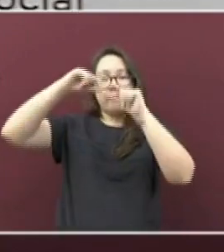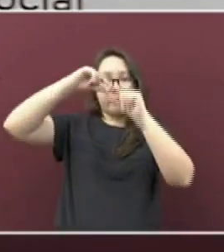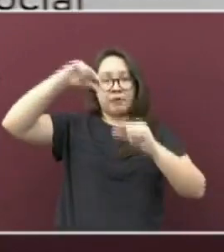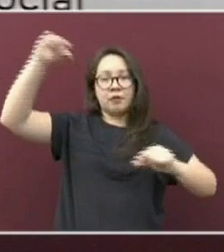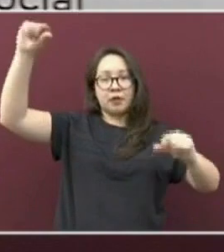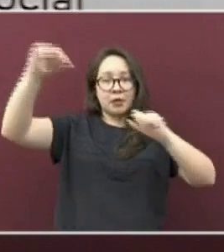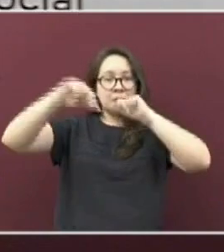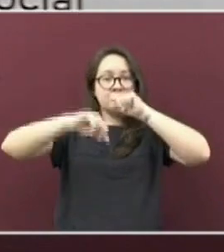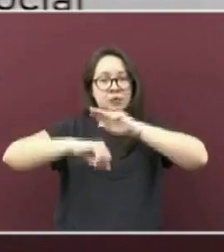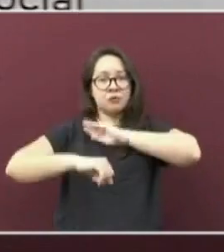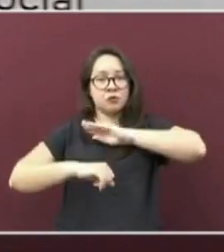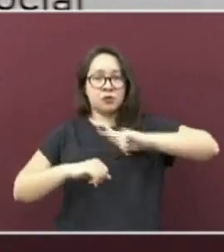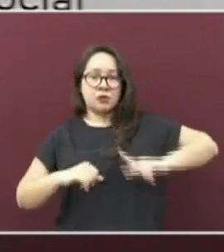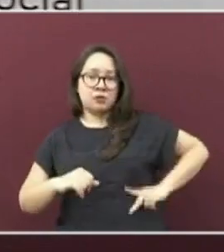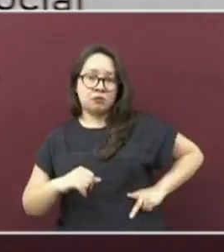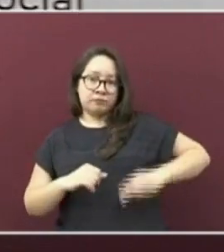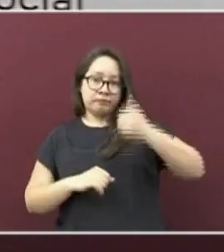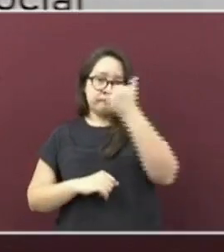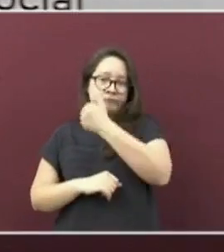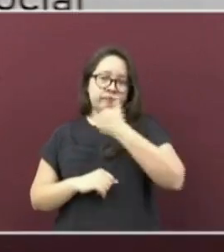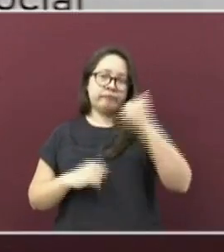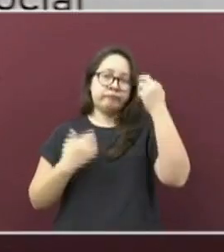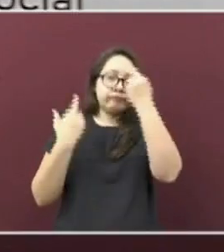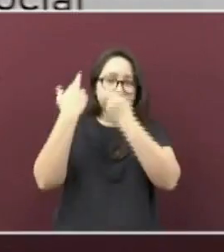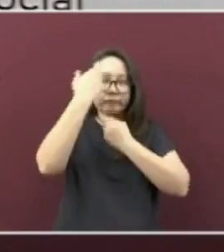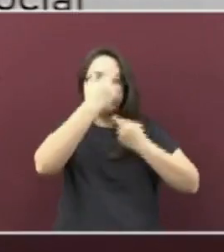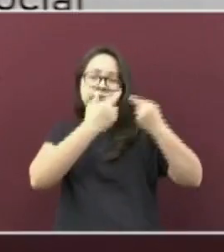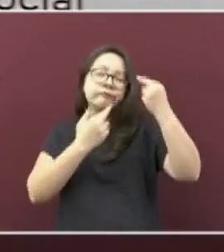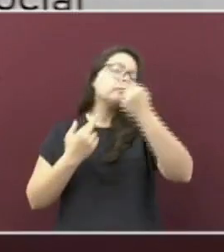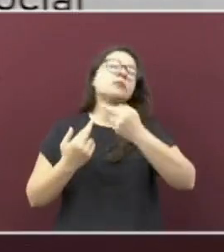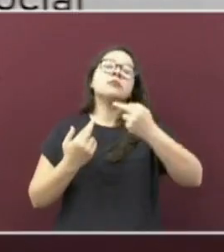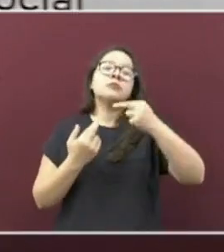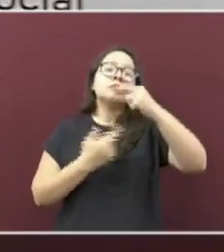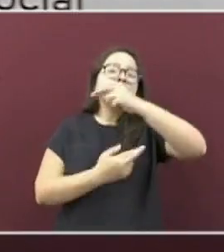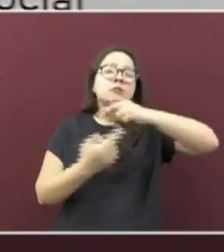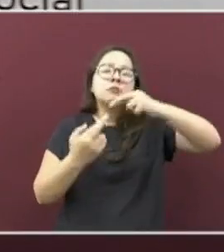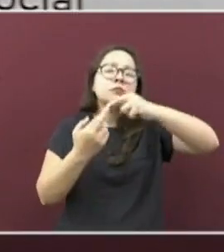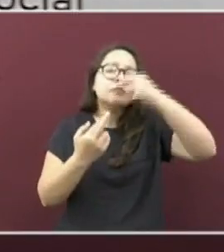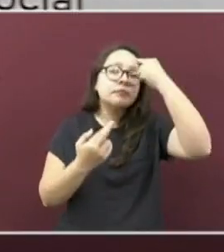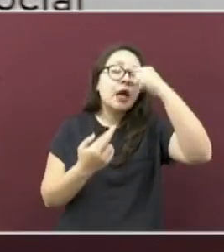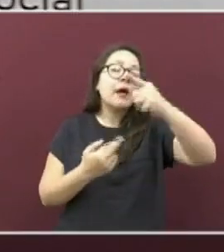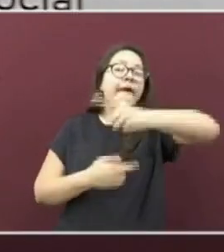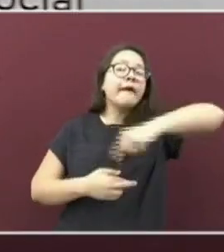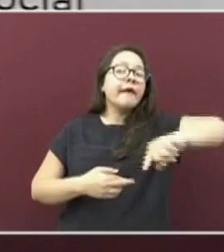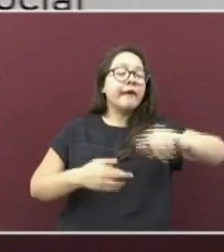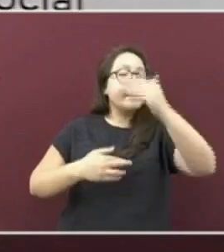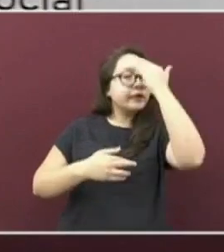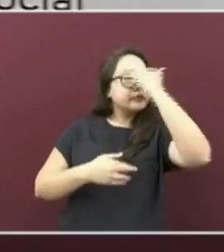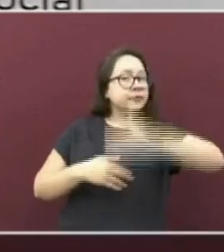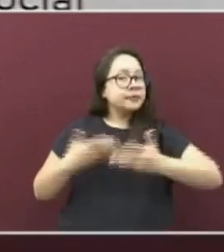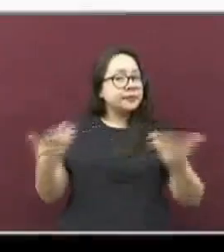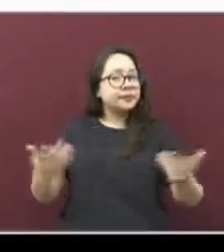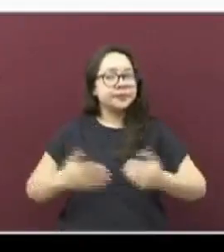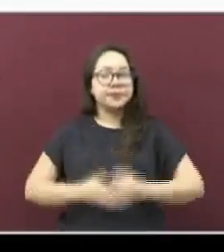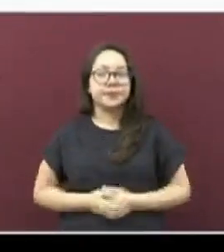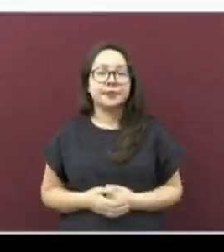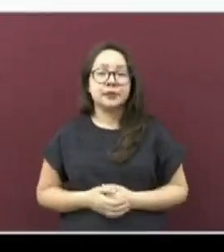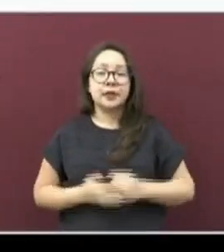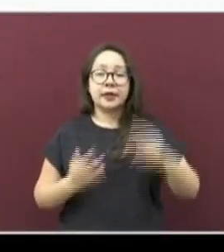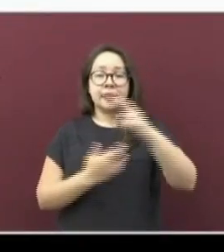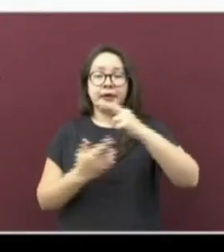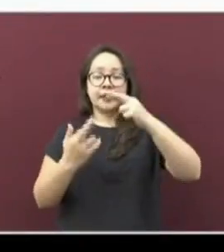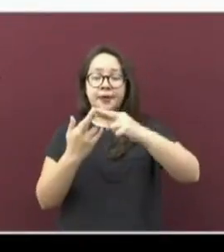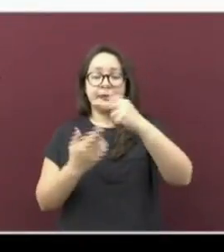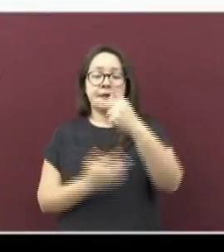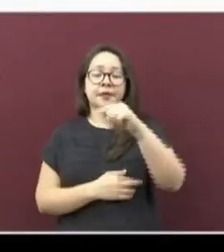y a nivel municipal. Revisemos cada región a fin de que tome las debidas precauciones. Para la región de